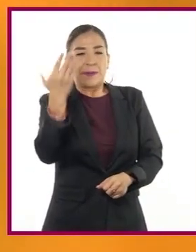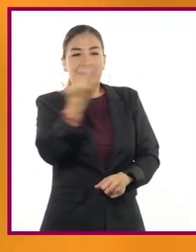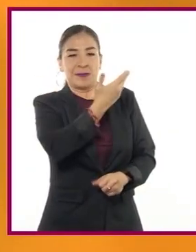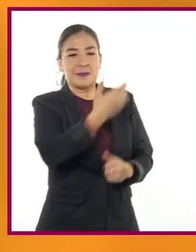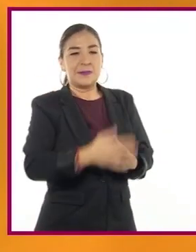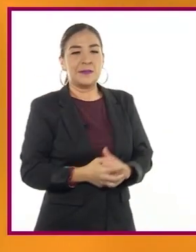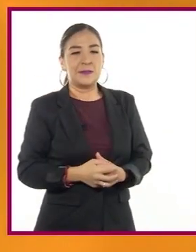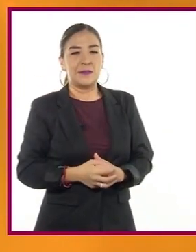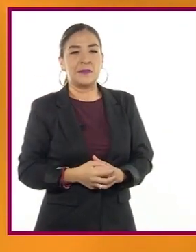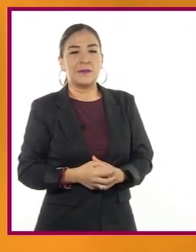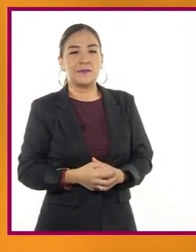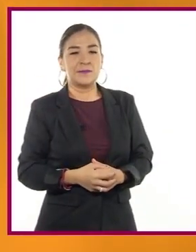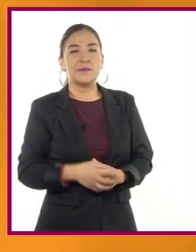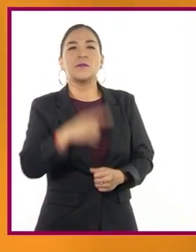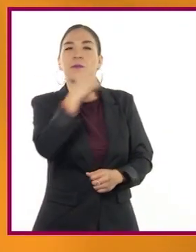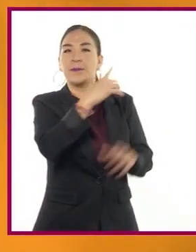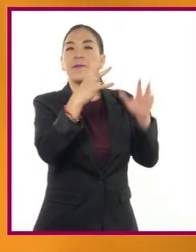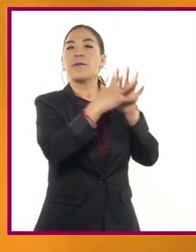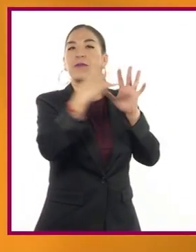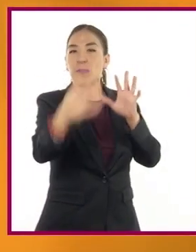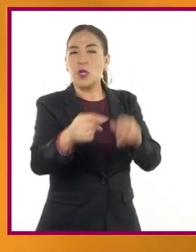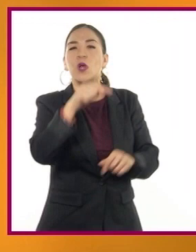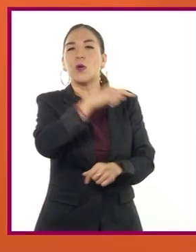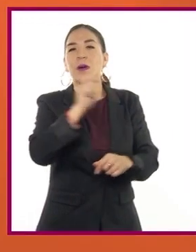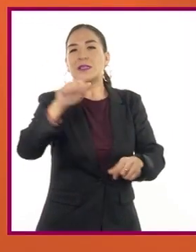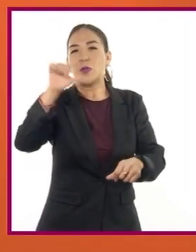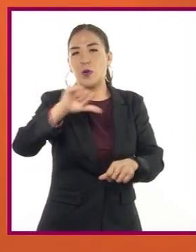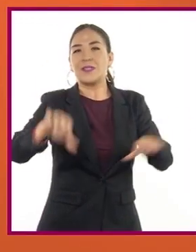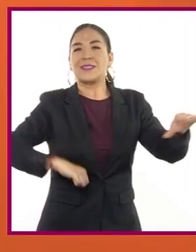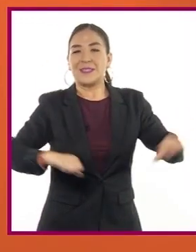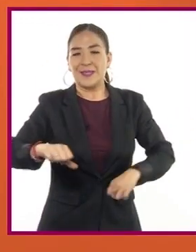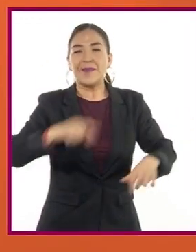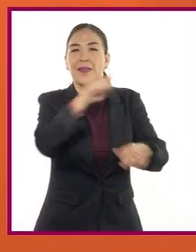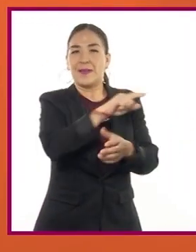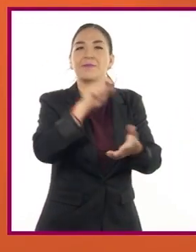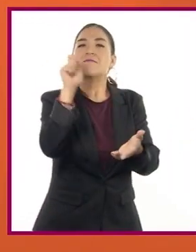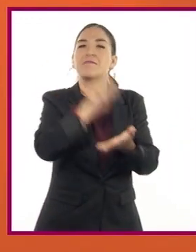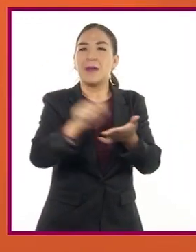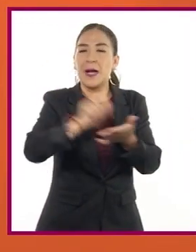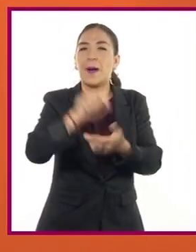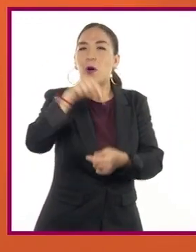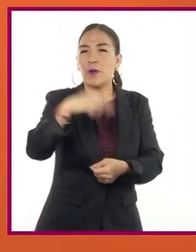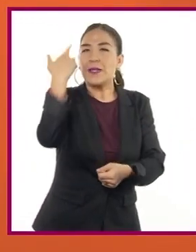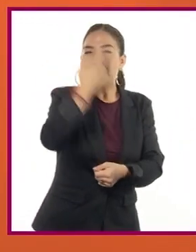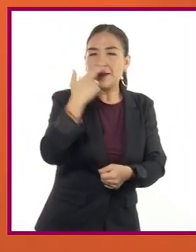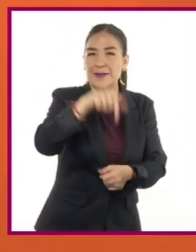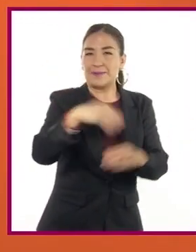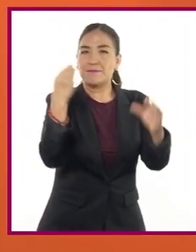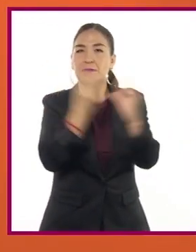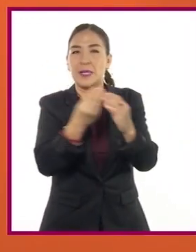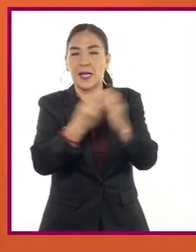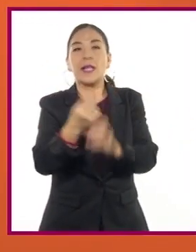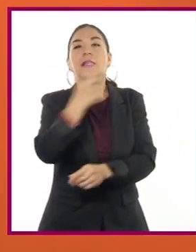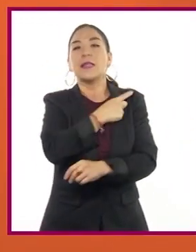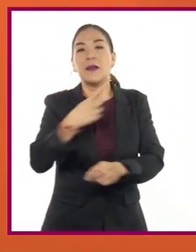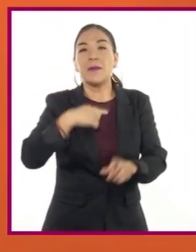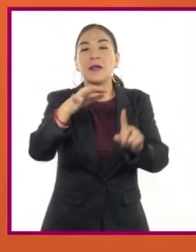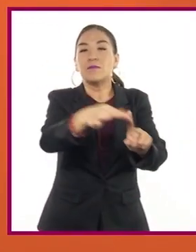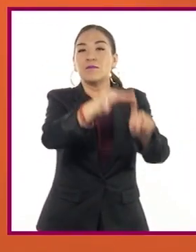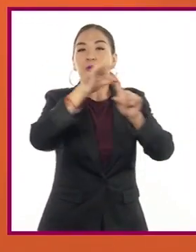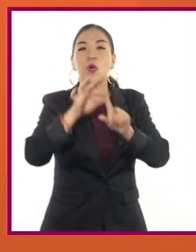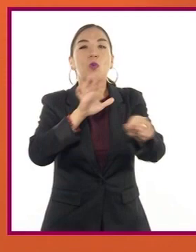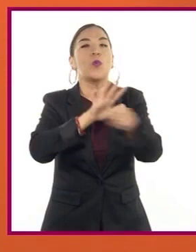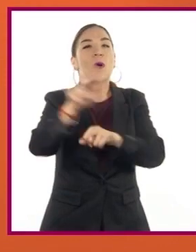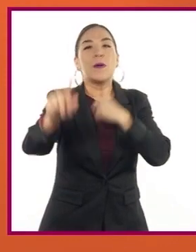identificar lo que se recopiló en esta sesión. Es importante mencionar que se debe delimitar el problema.